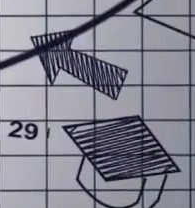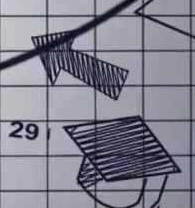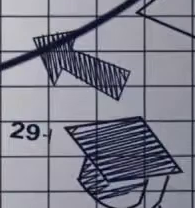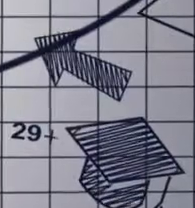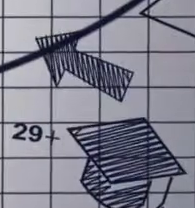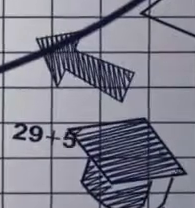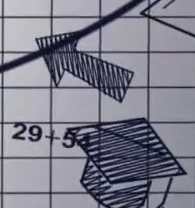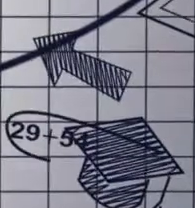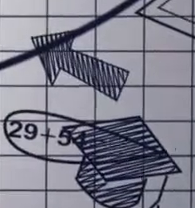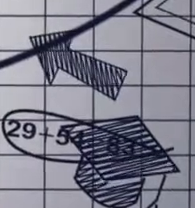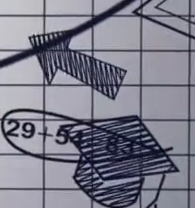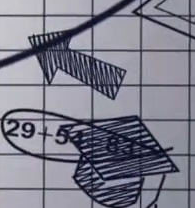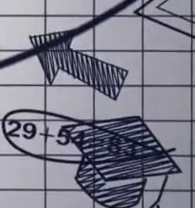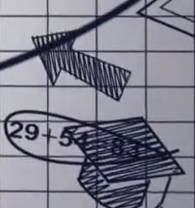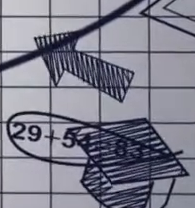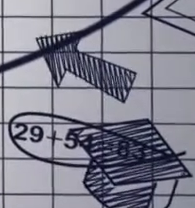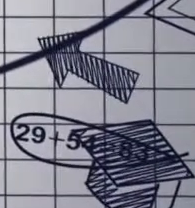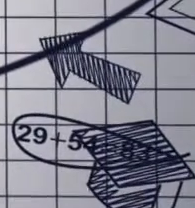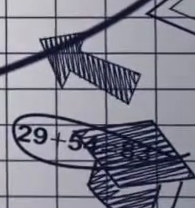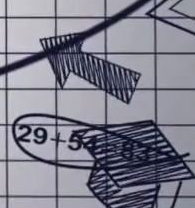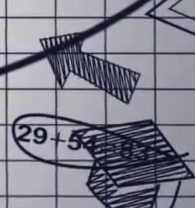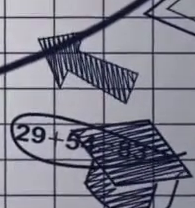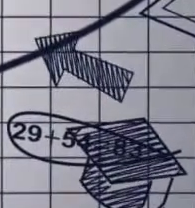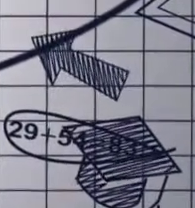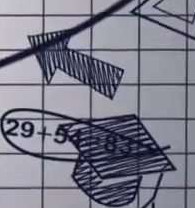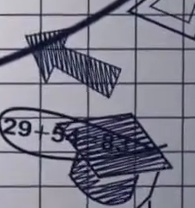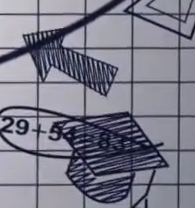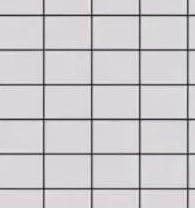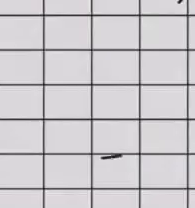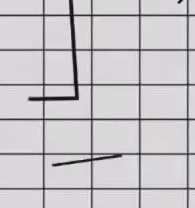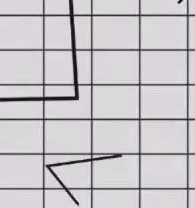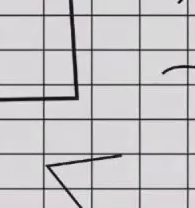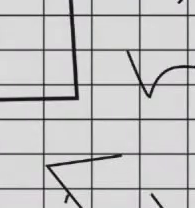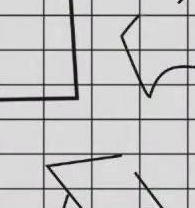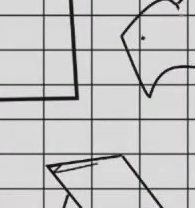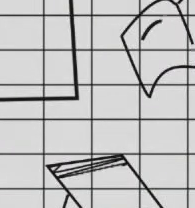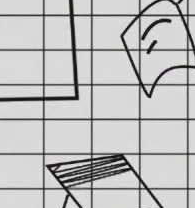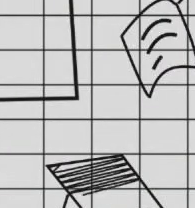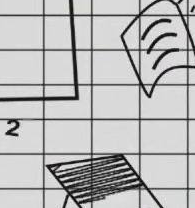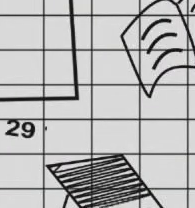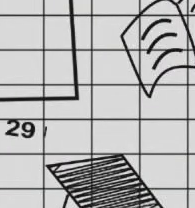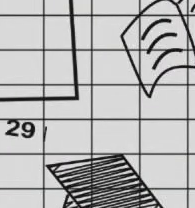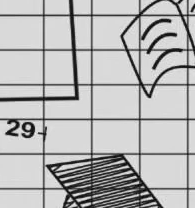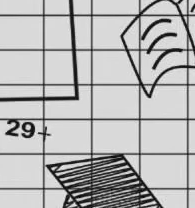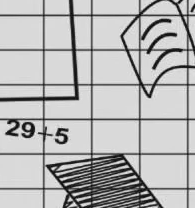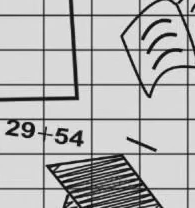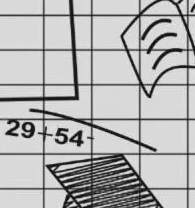Mil gracias a todos. Trabajo en equipo. Primer aniversario. Escuela TV.